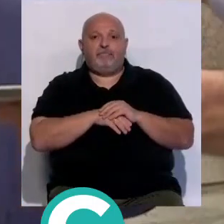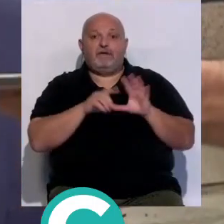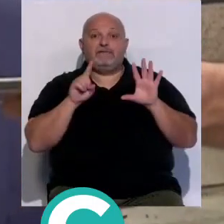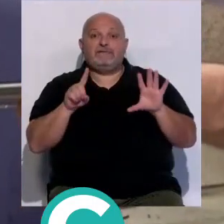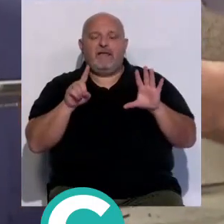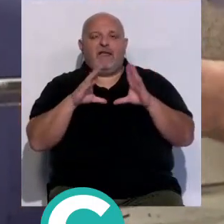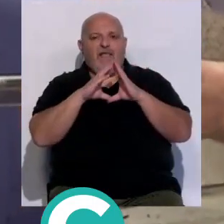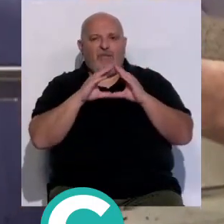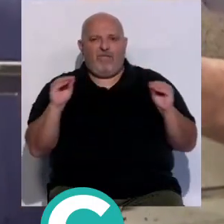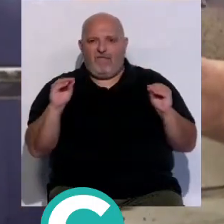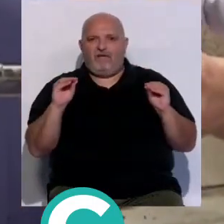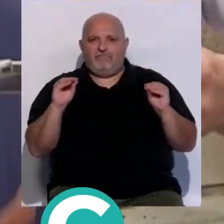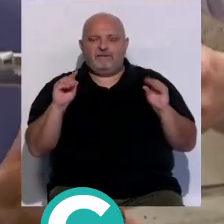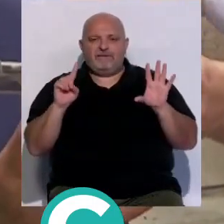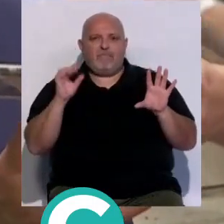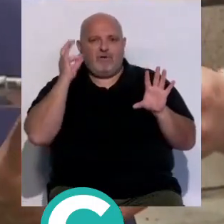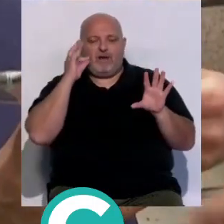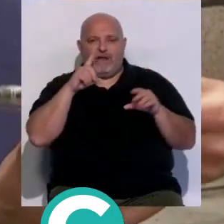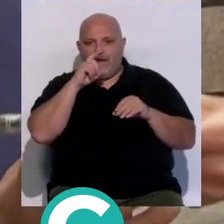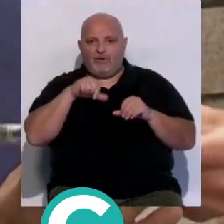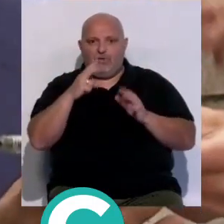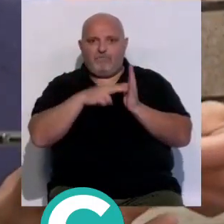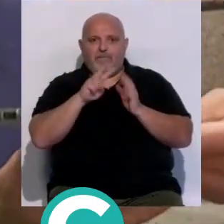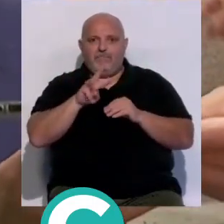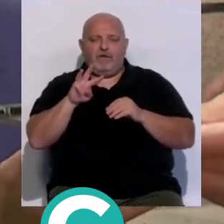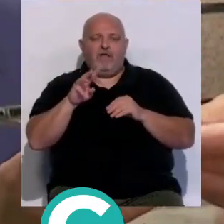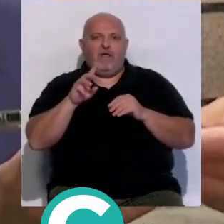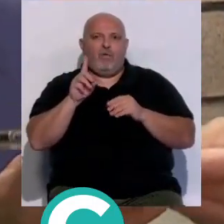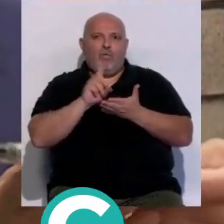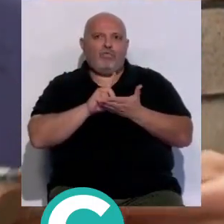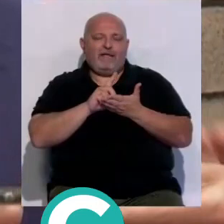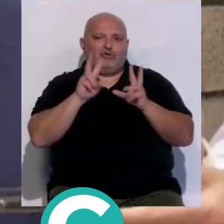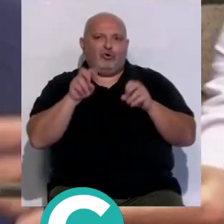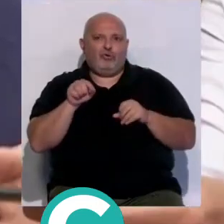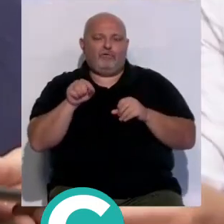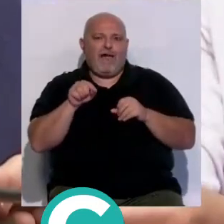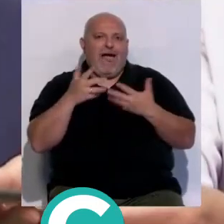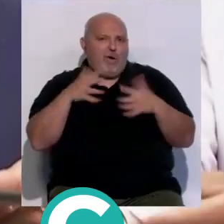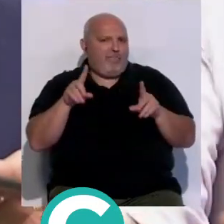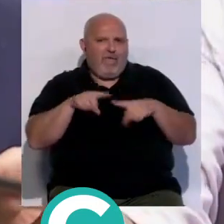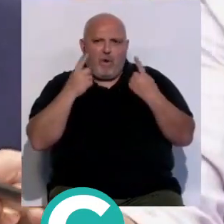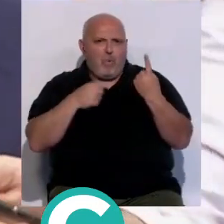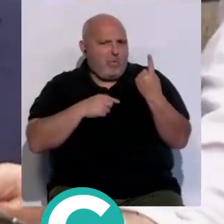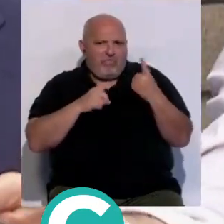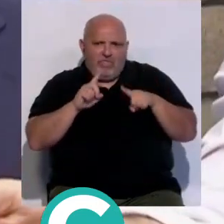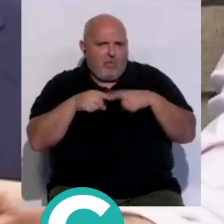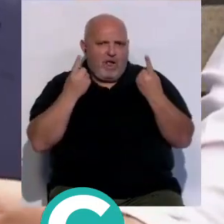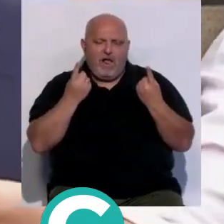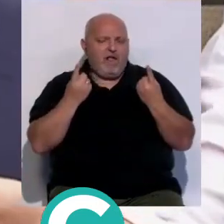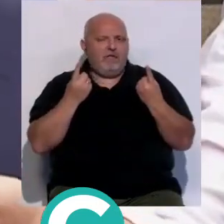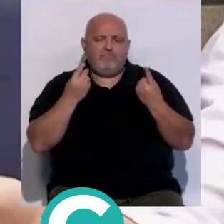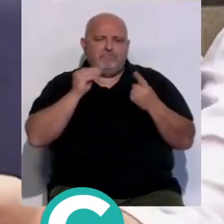a nivel de Andalucía desde que comenzó el año y creemos que es una cifra bueno aunque solo fuera una es una cifra